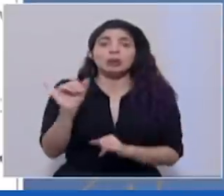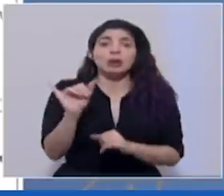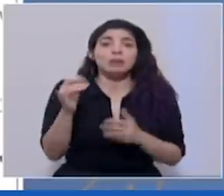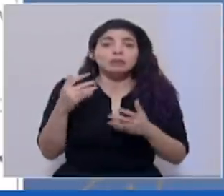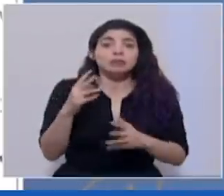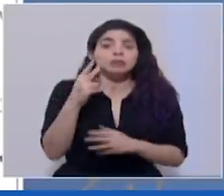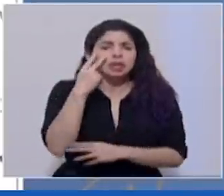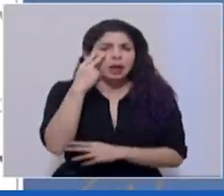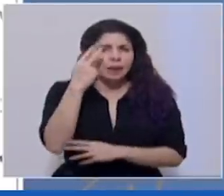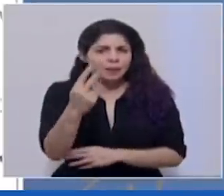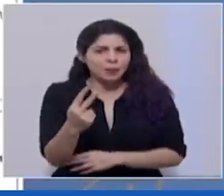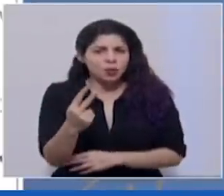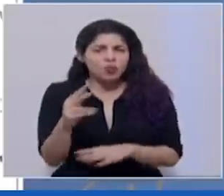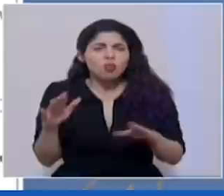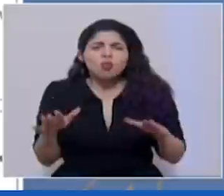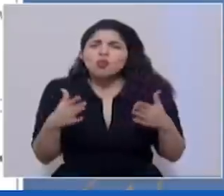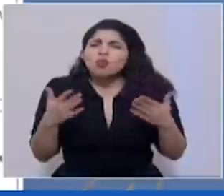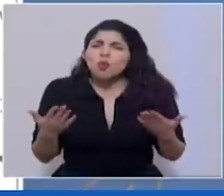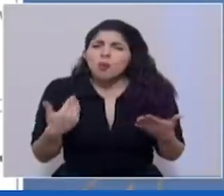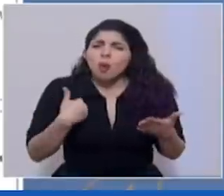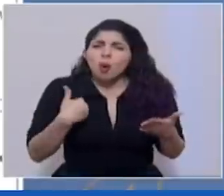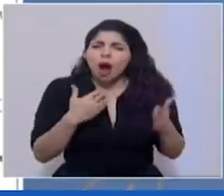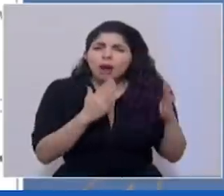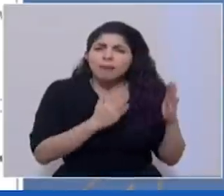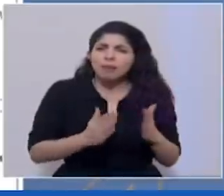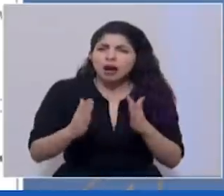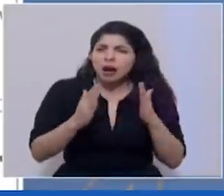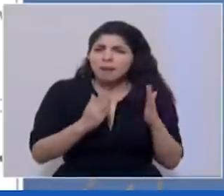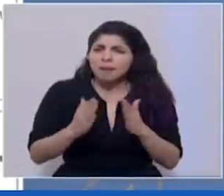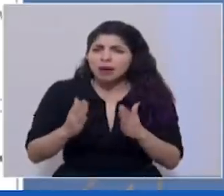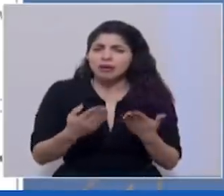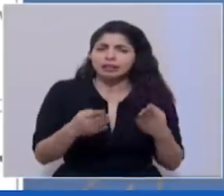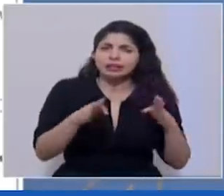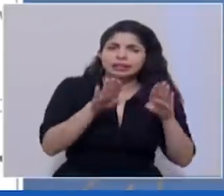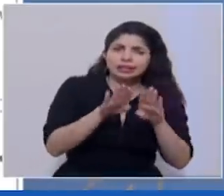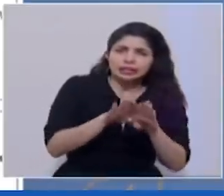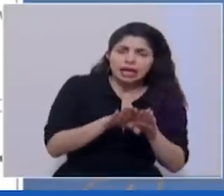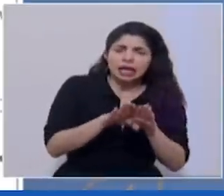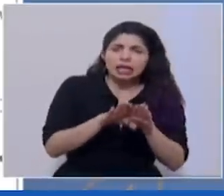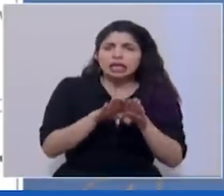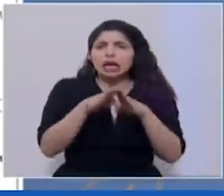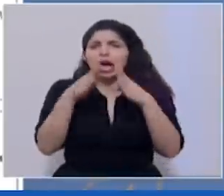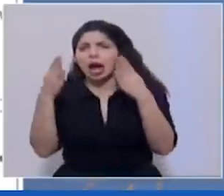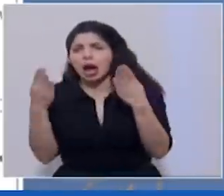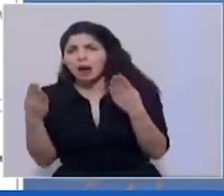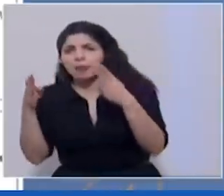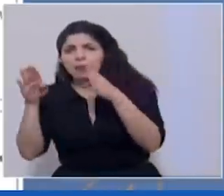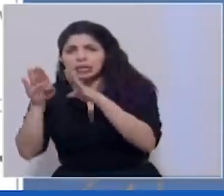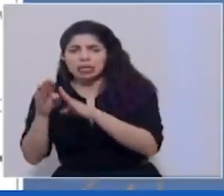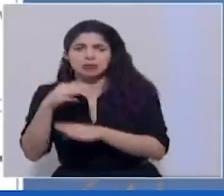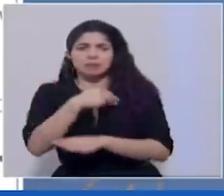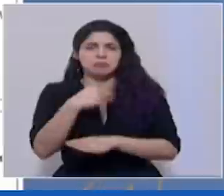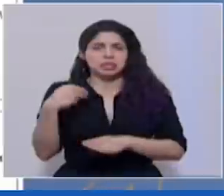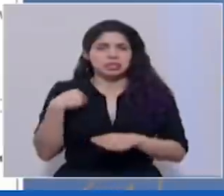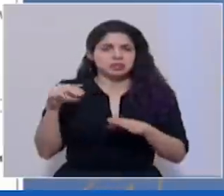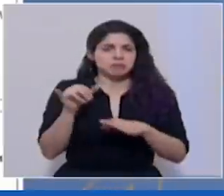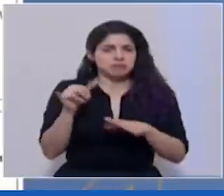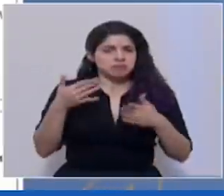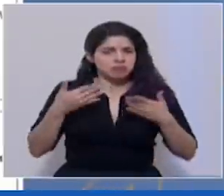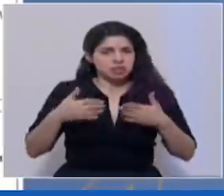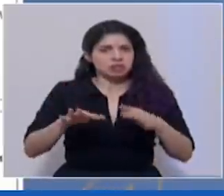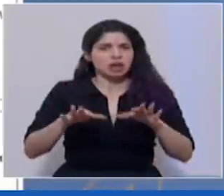cómo hay una programación ya para las fases de cierre y apertura. El señor ministro también ya